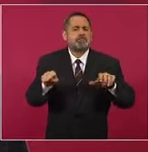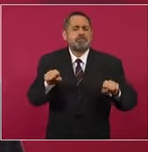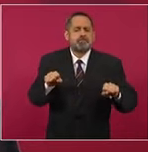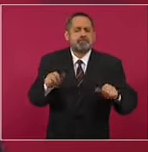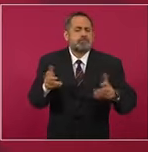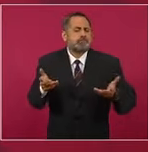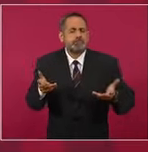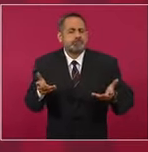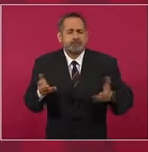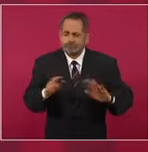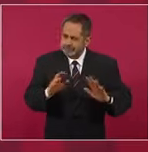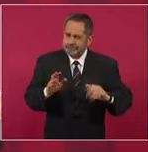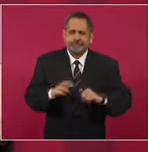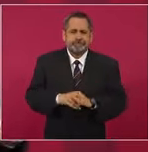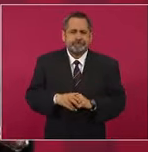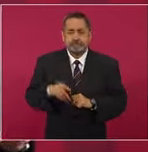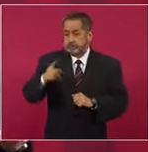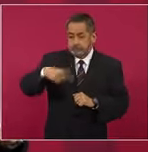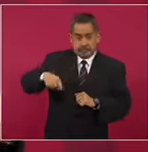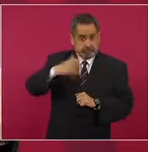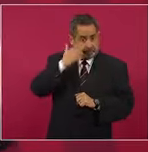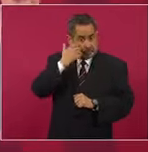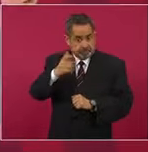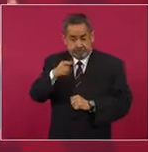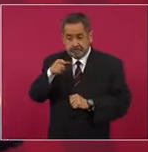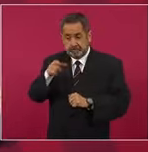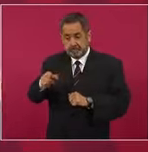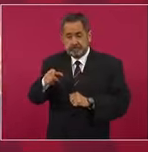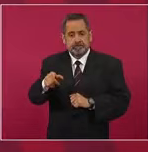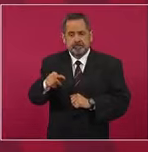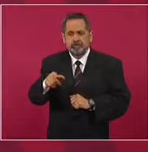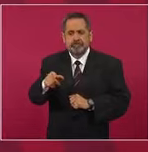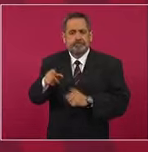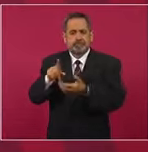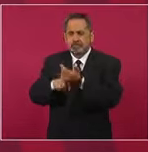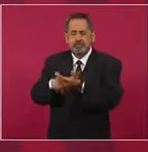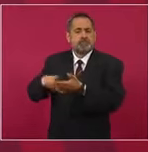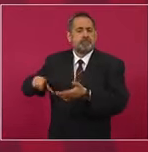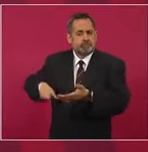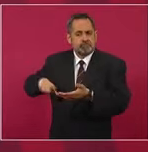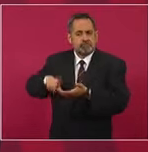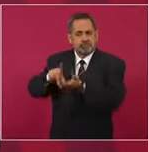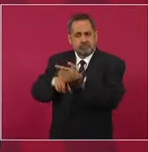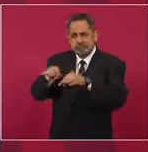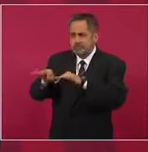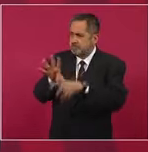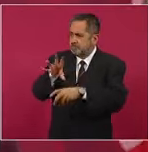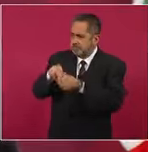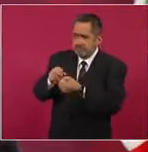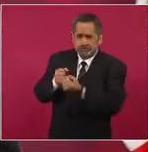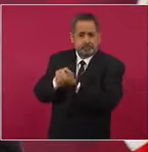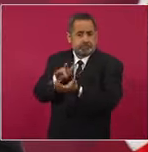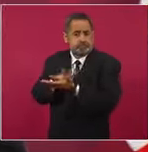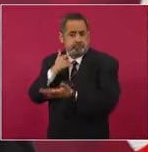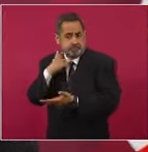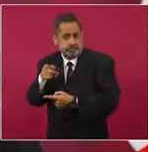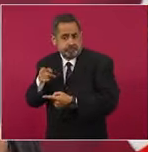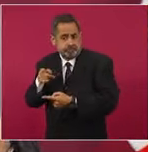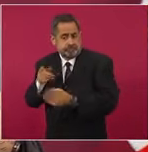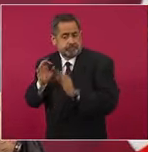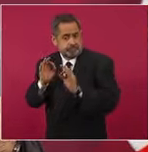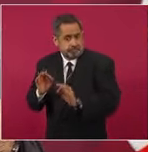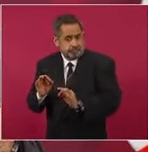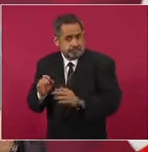¿Queremos fortalecer el servicio público en